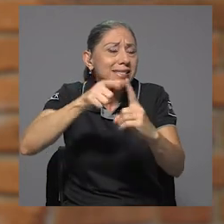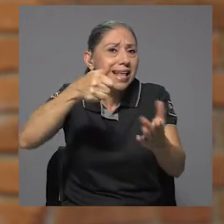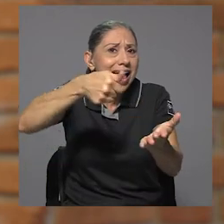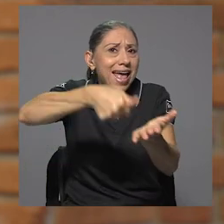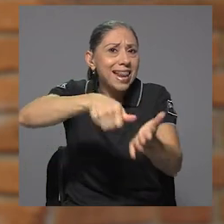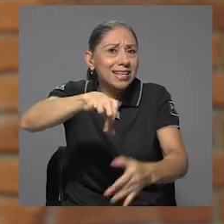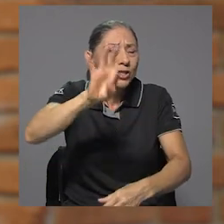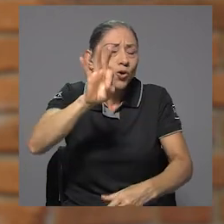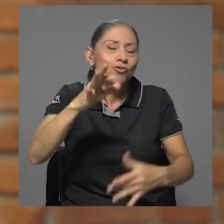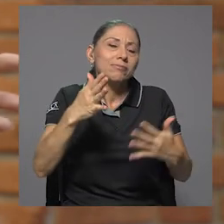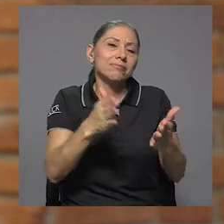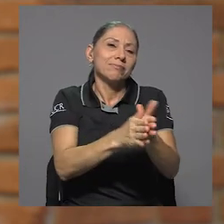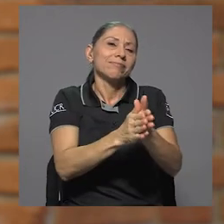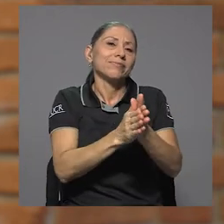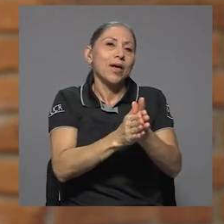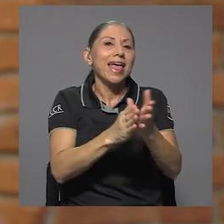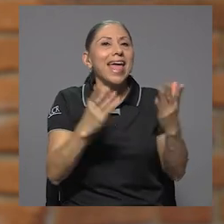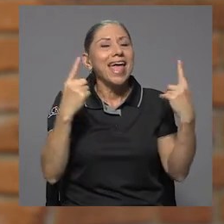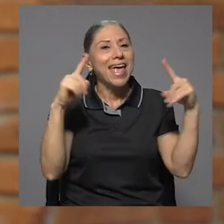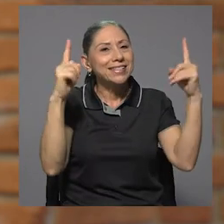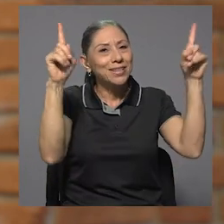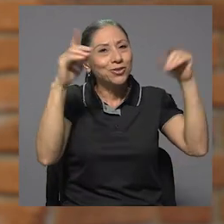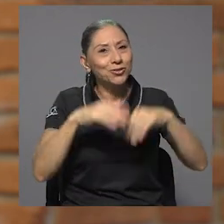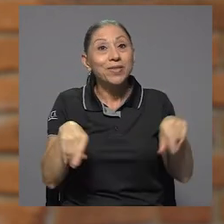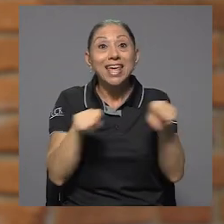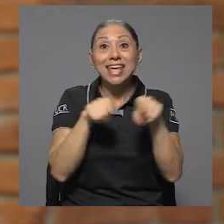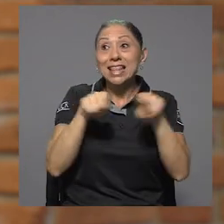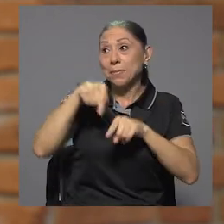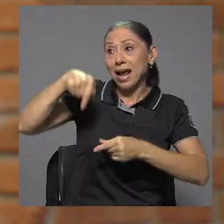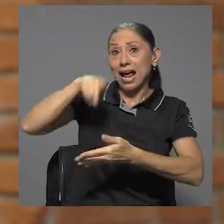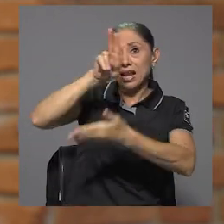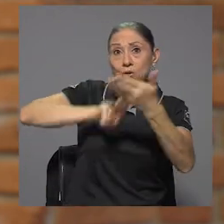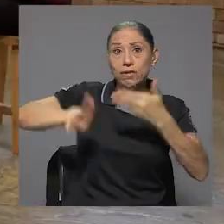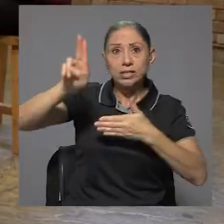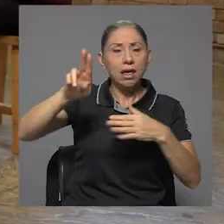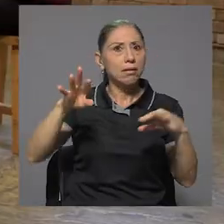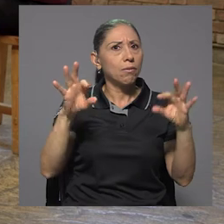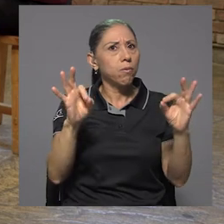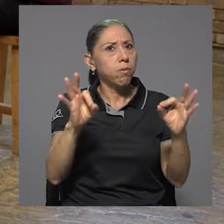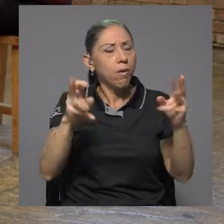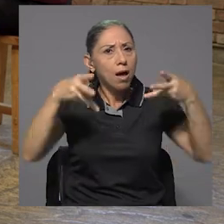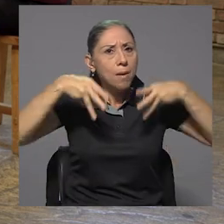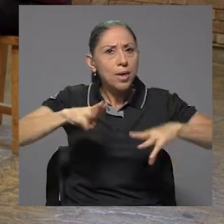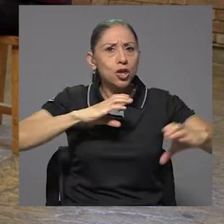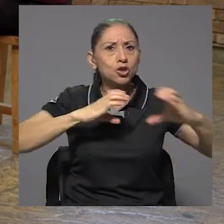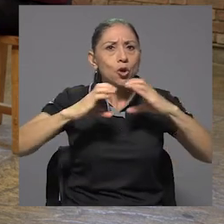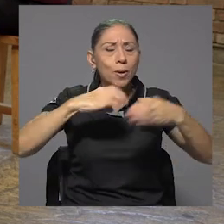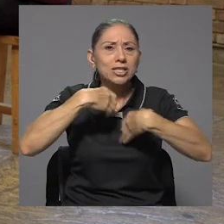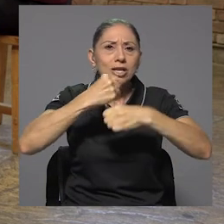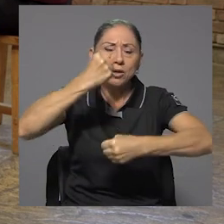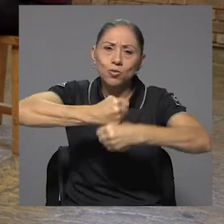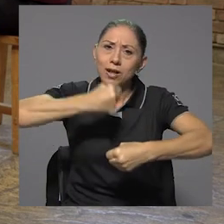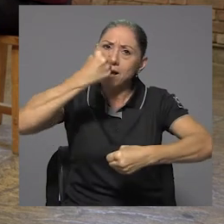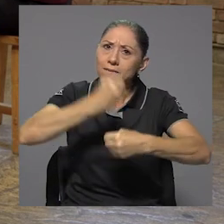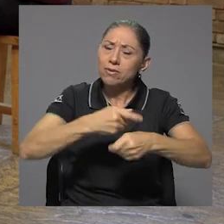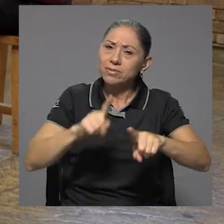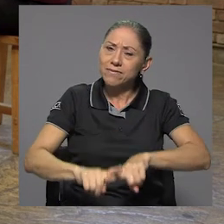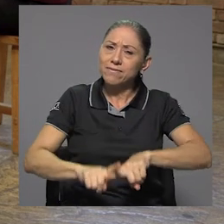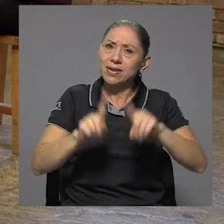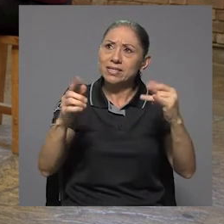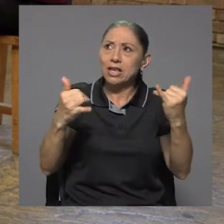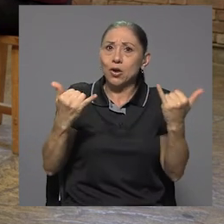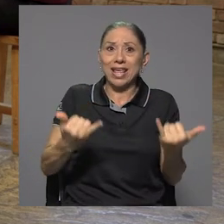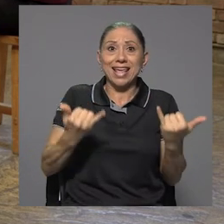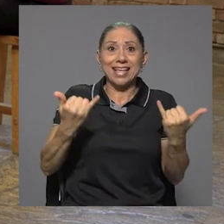los mayores éxitos, y que de verdad desde la academia a los medios de comunicación estén haciendo un aporte diferenciador en esta convulsa y